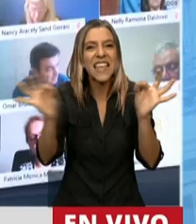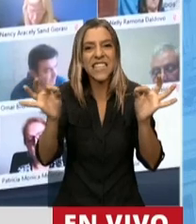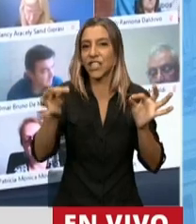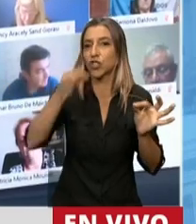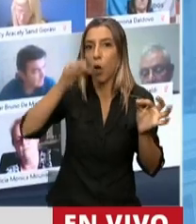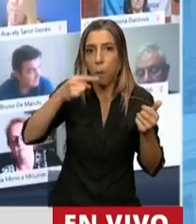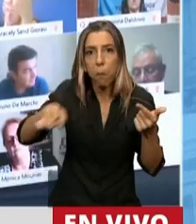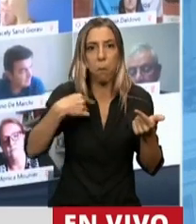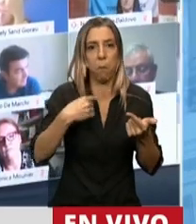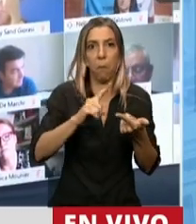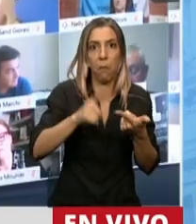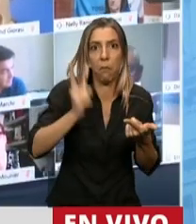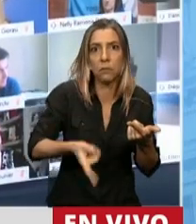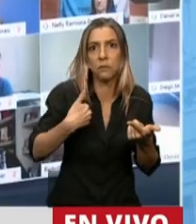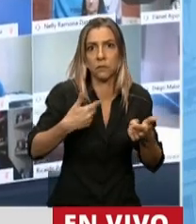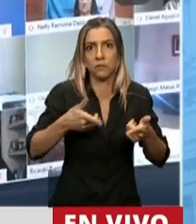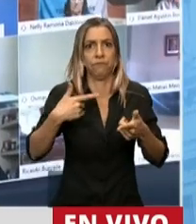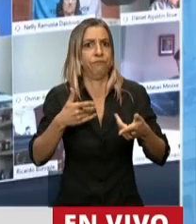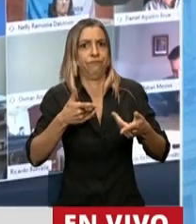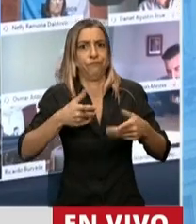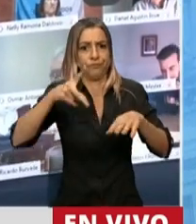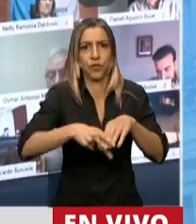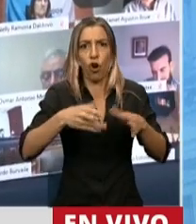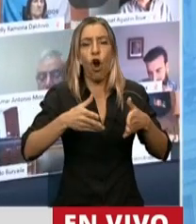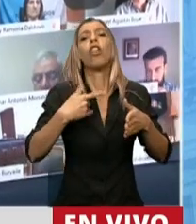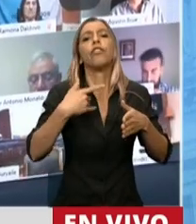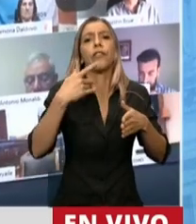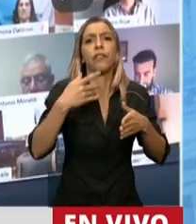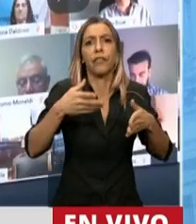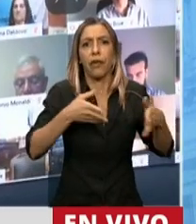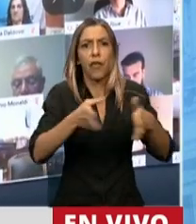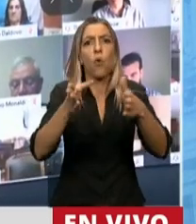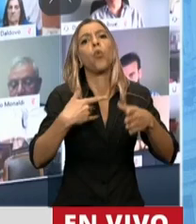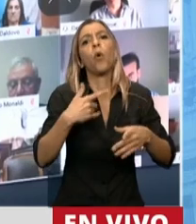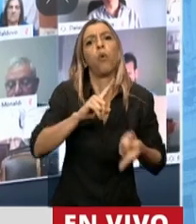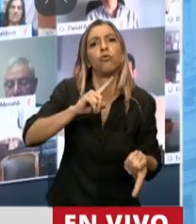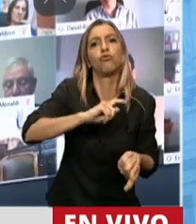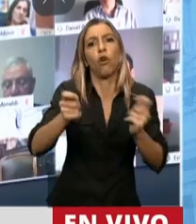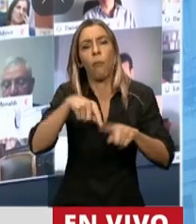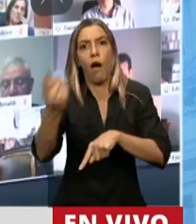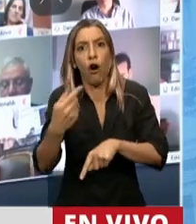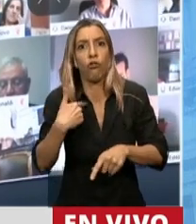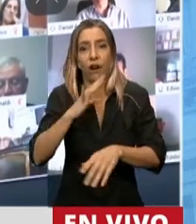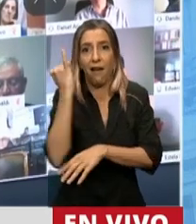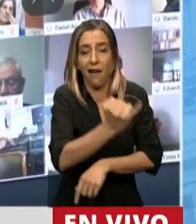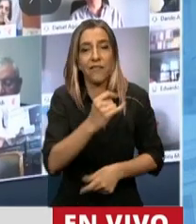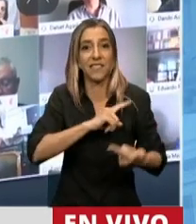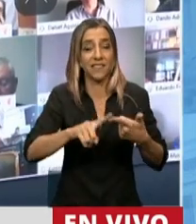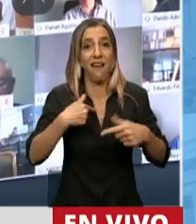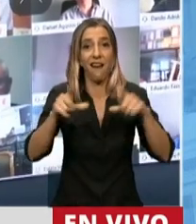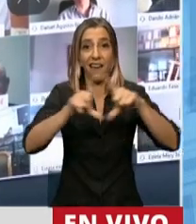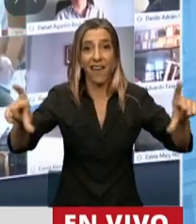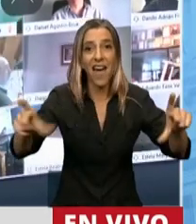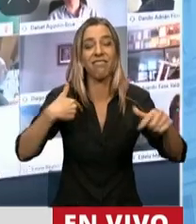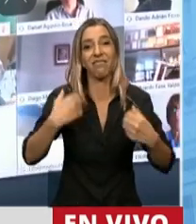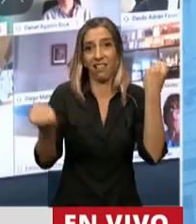Georreferenciar el camino de entrada al campo. Presentar un mapa donde se va a dormir. Poner un cartel de aislamiento en el vehículo. Poner un cartel